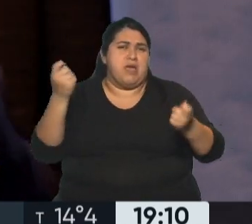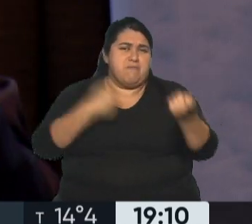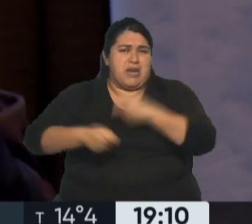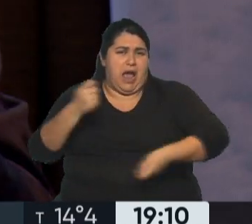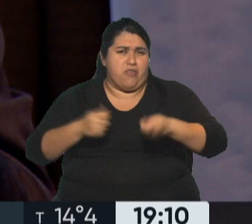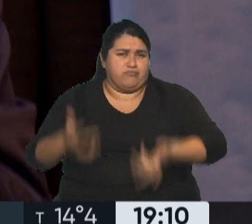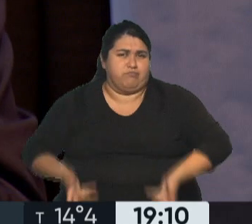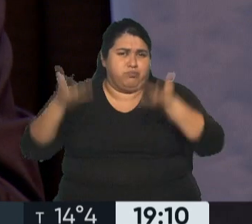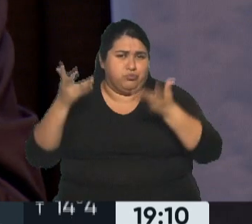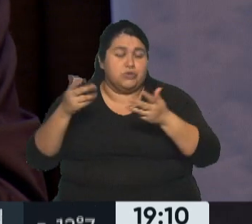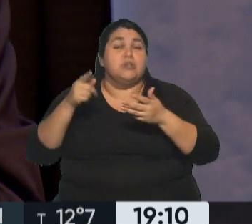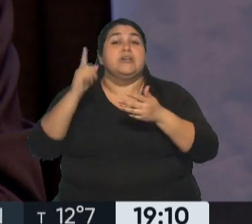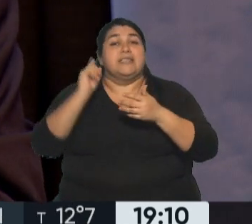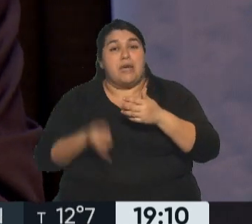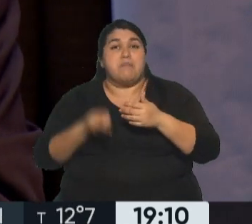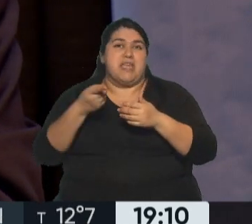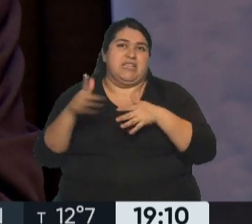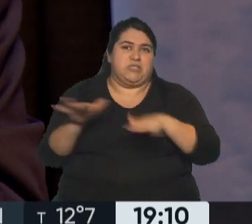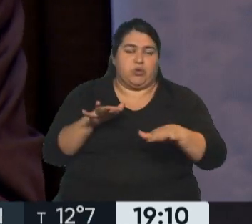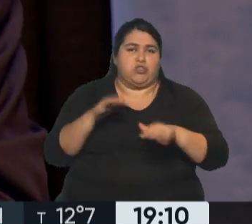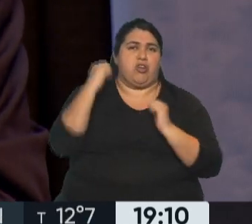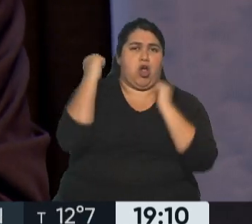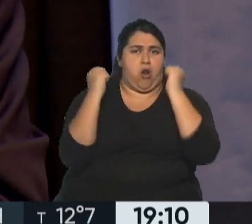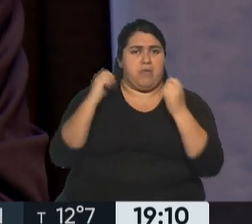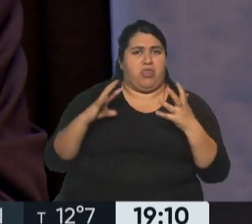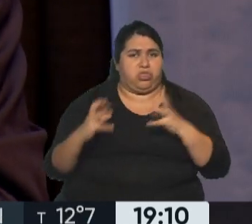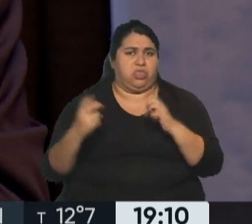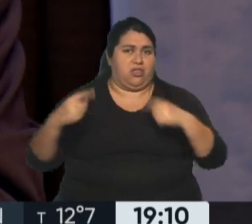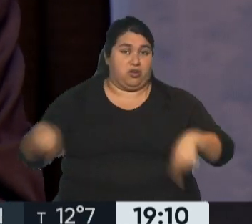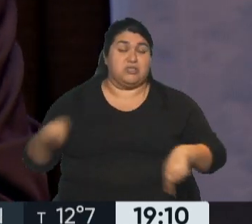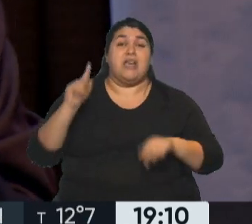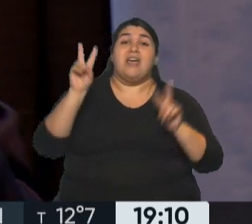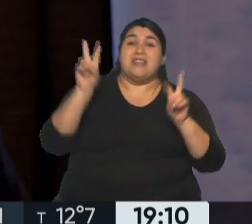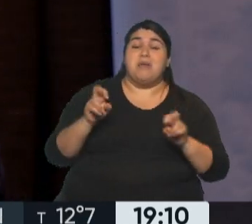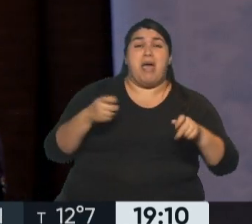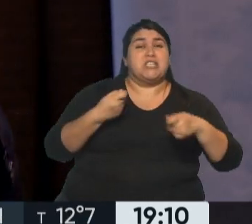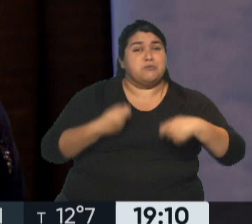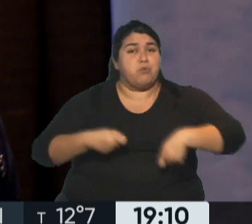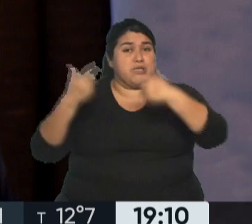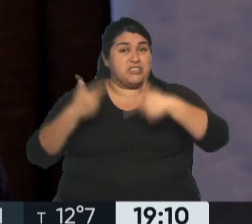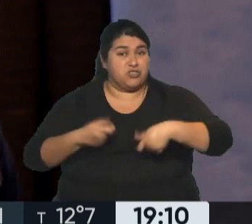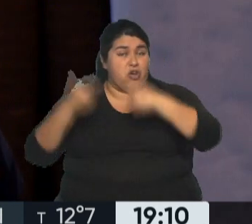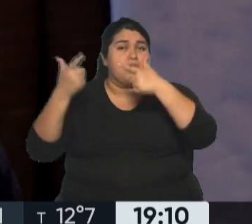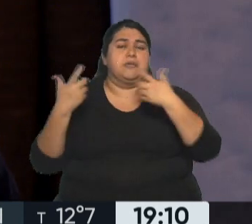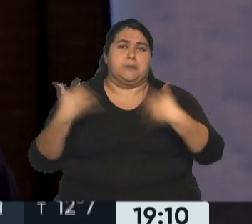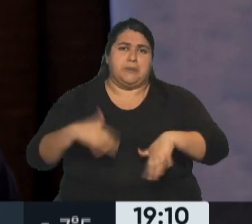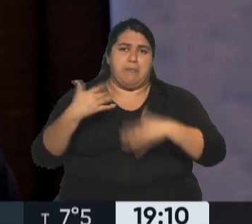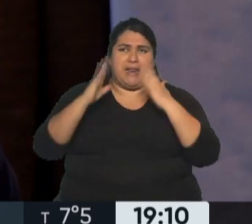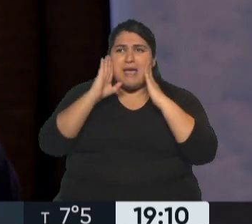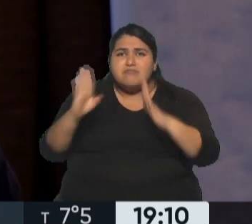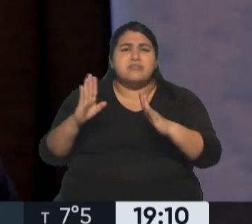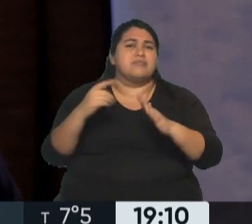el país, la economía. El tema de las exportaciones, obviamente el gobierno tiene mucha vigencia en